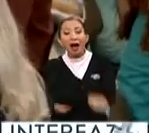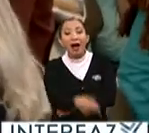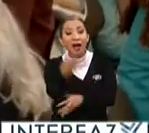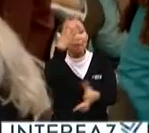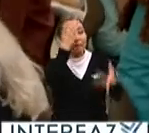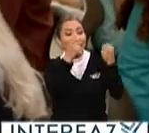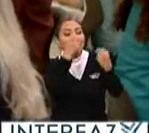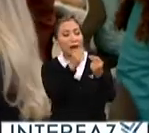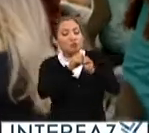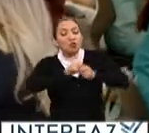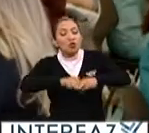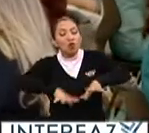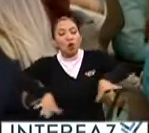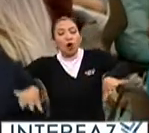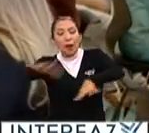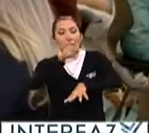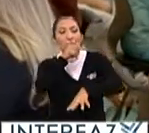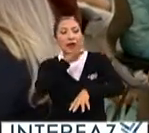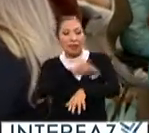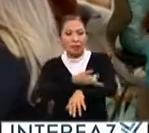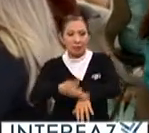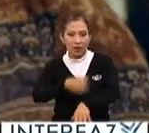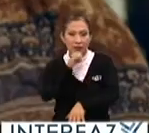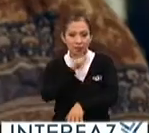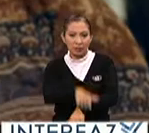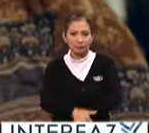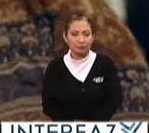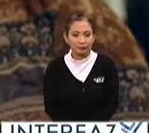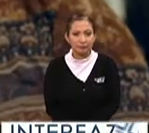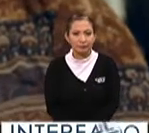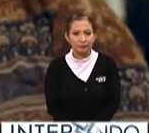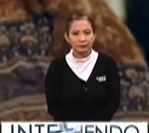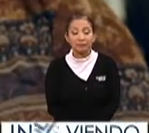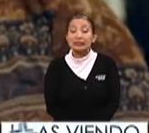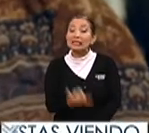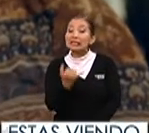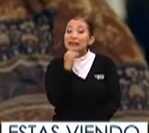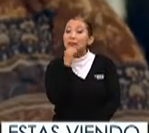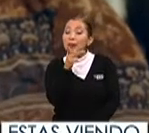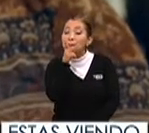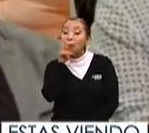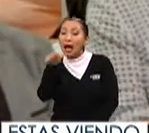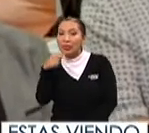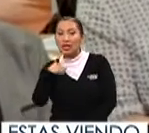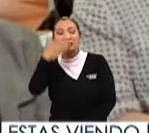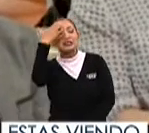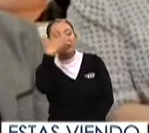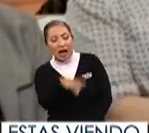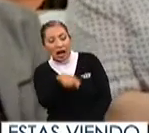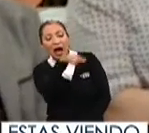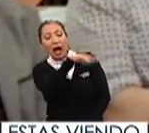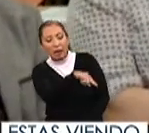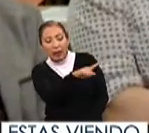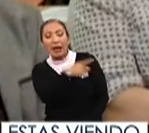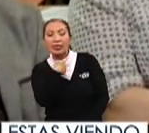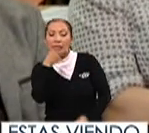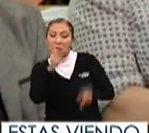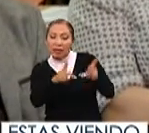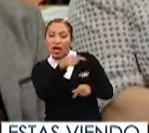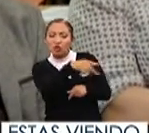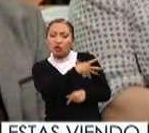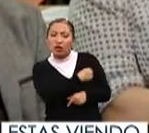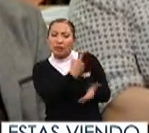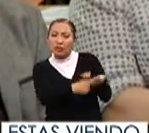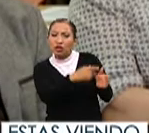aprendizaje se extienda y continúe con la familia. Así, los padres están conscientes de lo discutido con